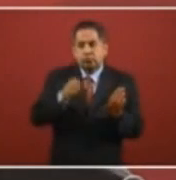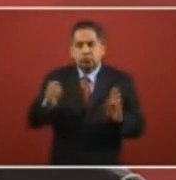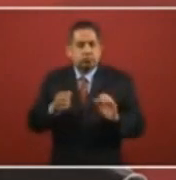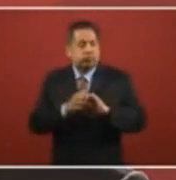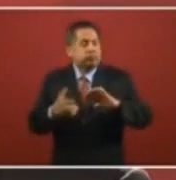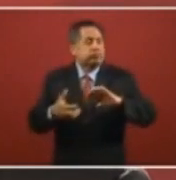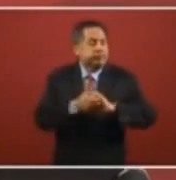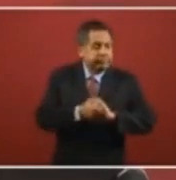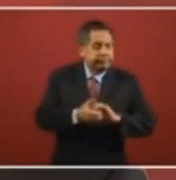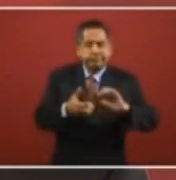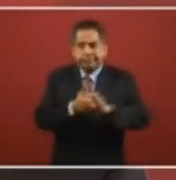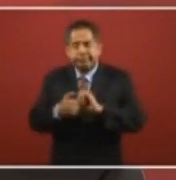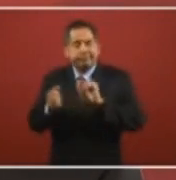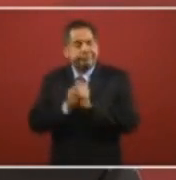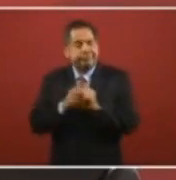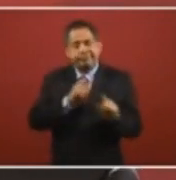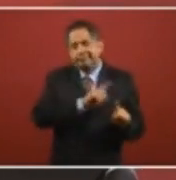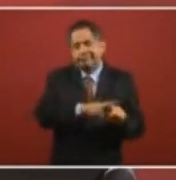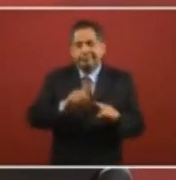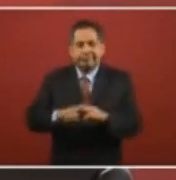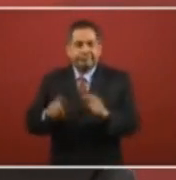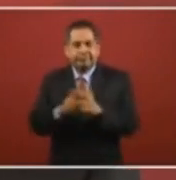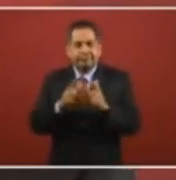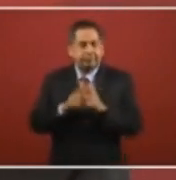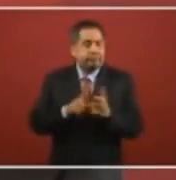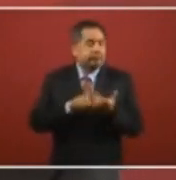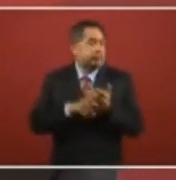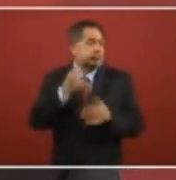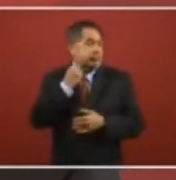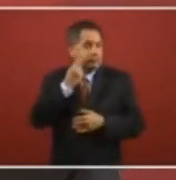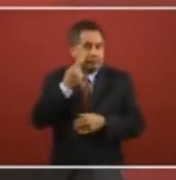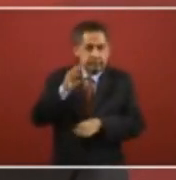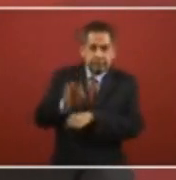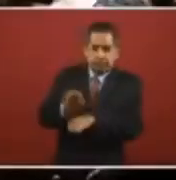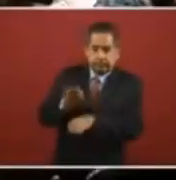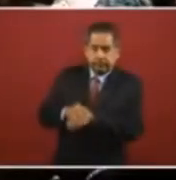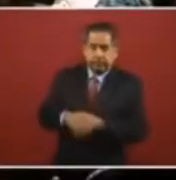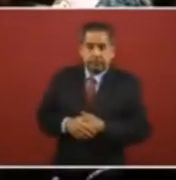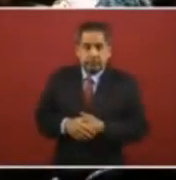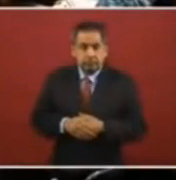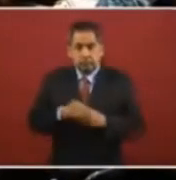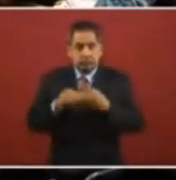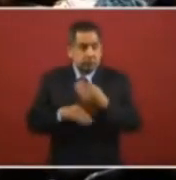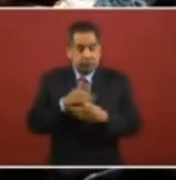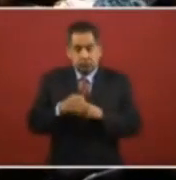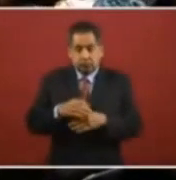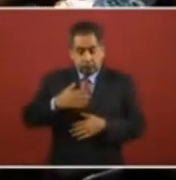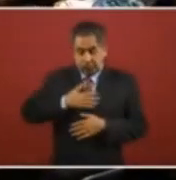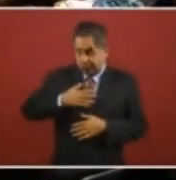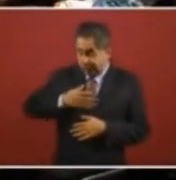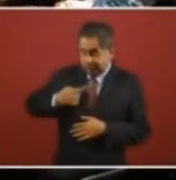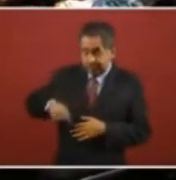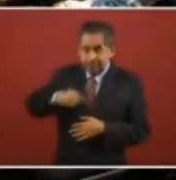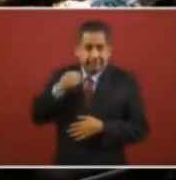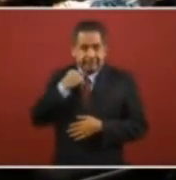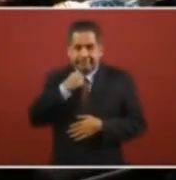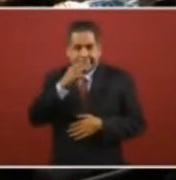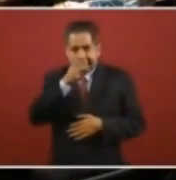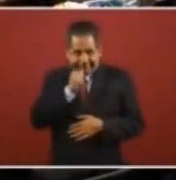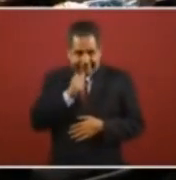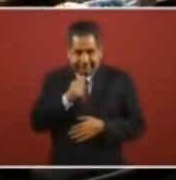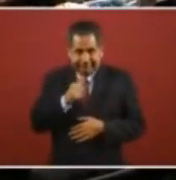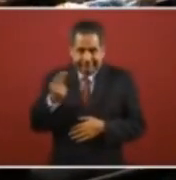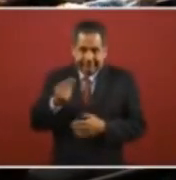también alianzas, con diversos grupos de abogados para defenderlos, porque si lo hiciéramos todo con abogados propios no podríamos,